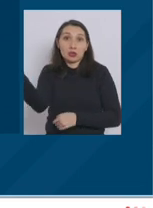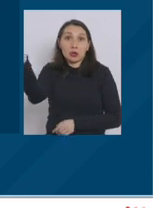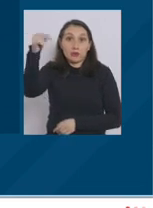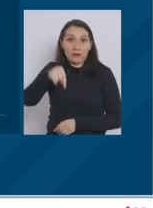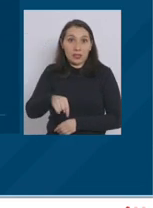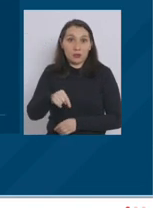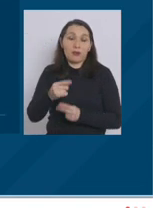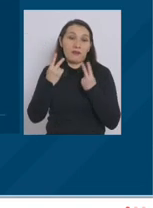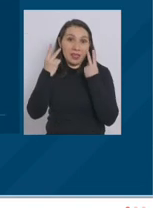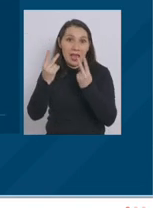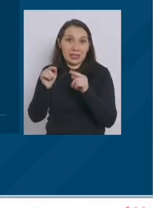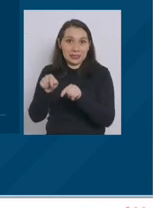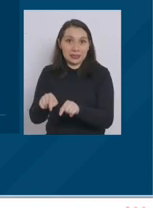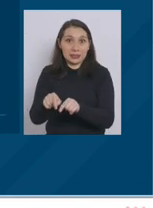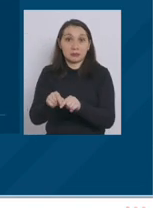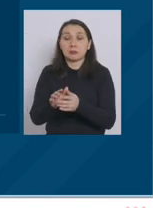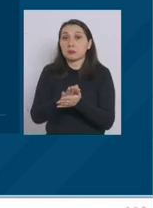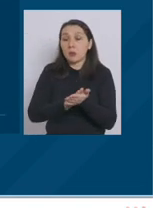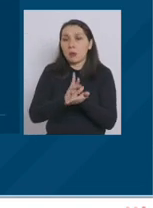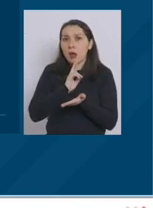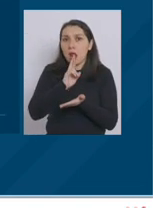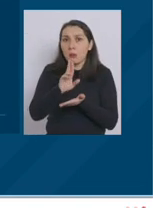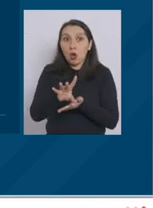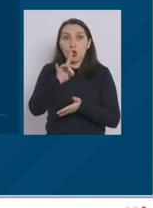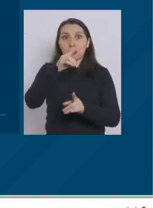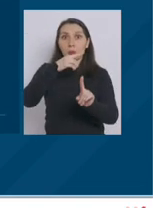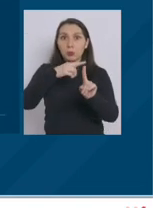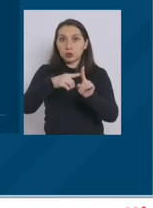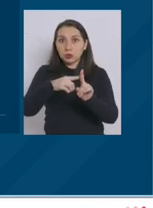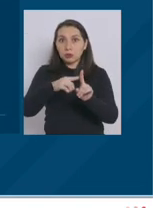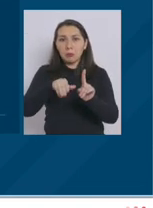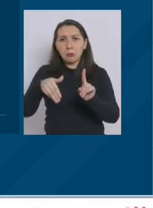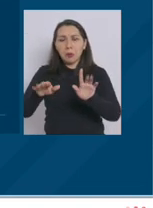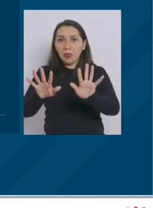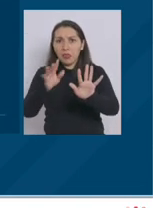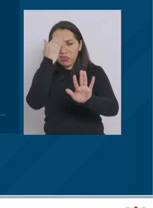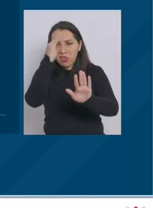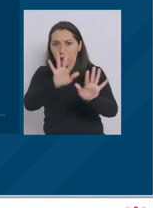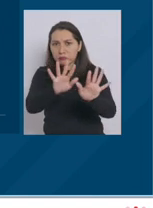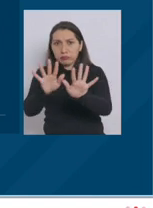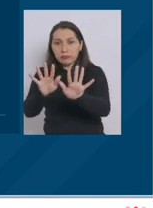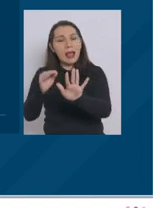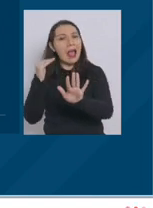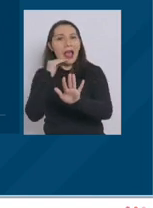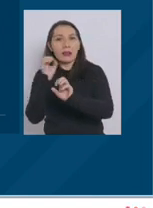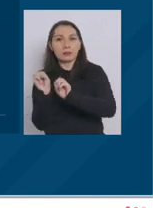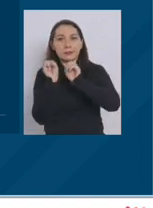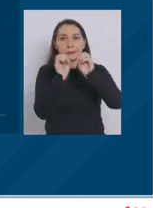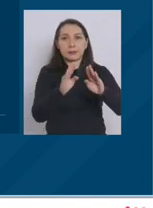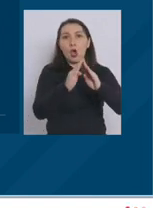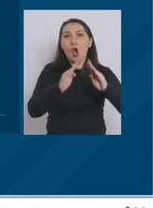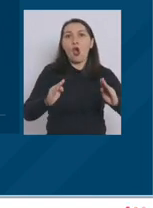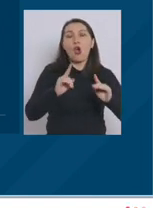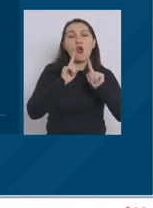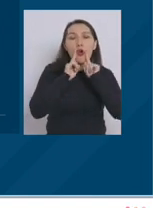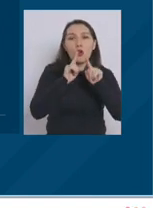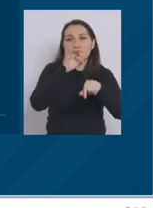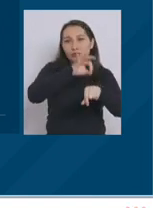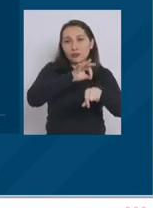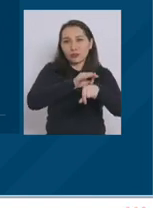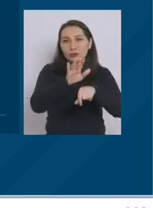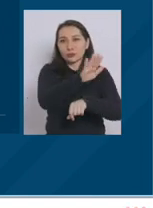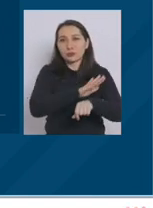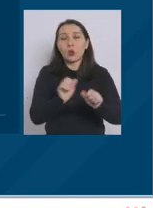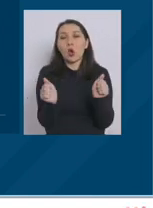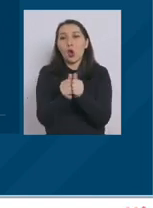Hay que recordar que si este resultado es positivo, la persona será trasladada a una residencia sanitaria junto también con